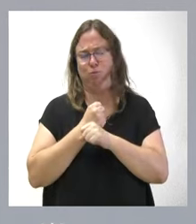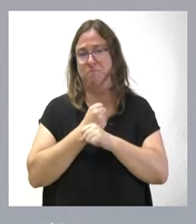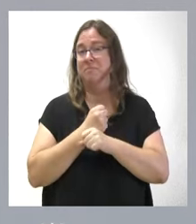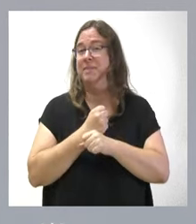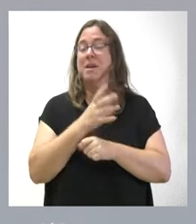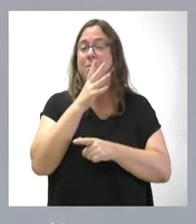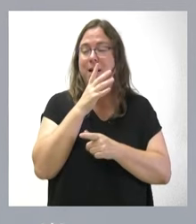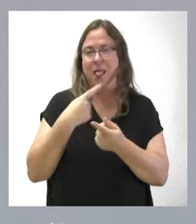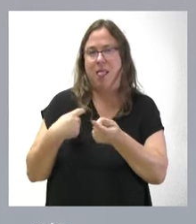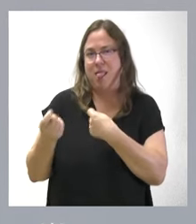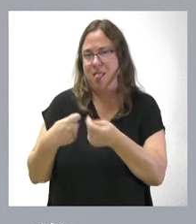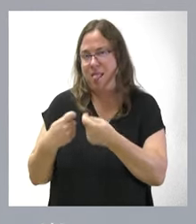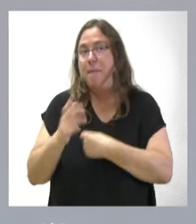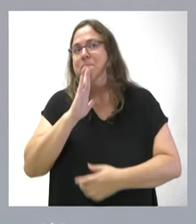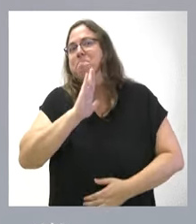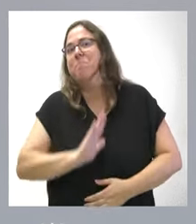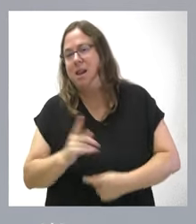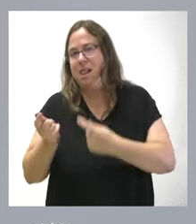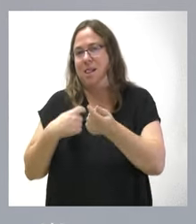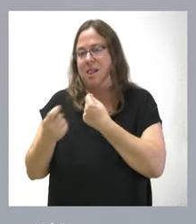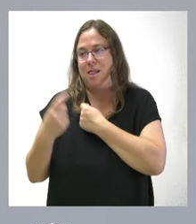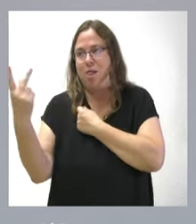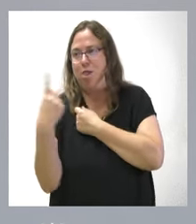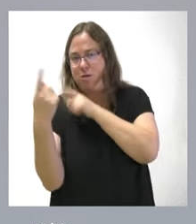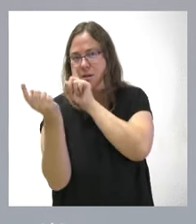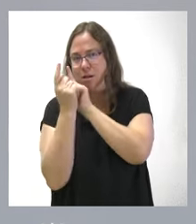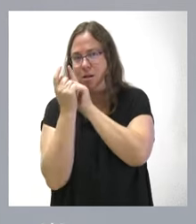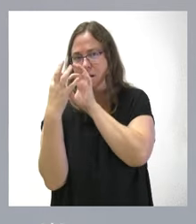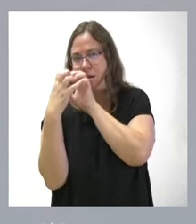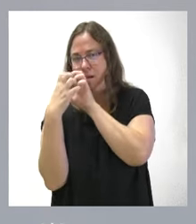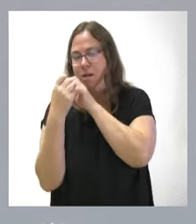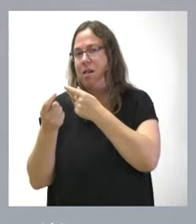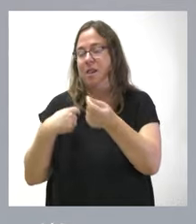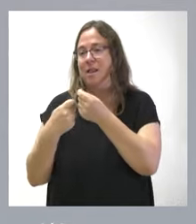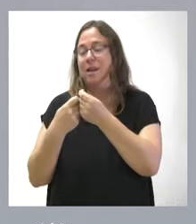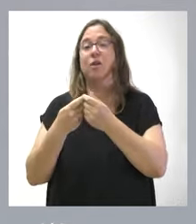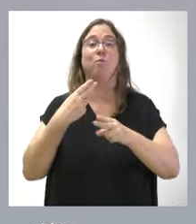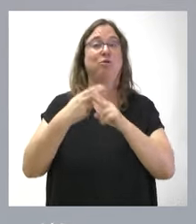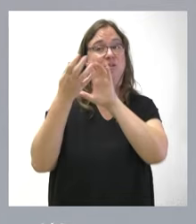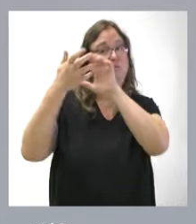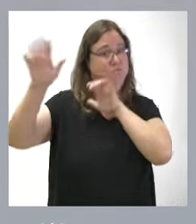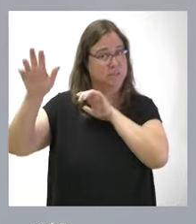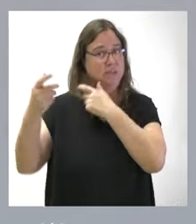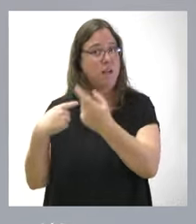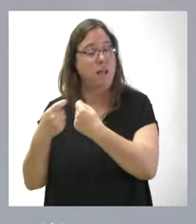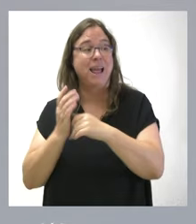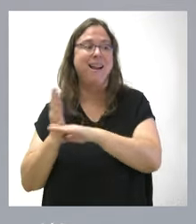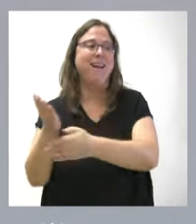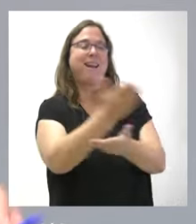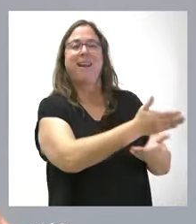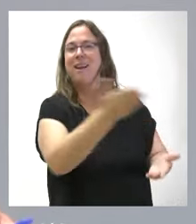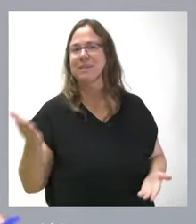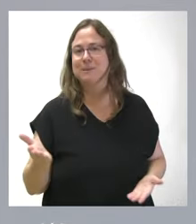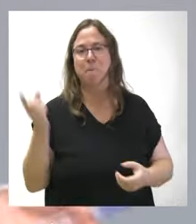que se está negociando de forma bilateral con un partido separatista sin que los demás tengamos